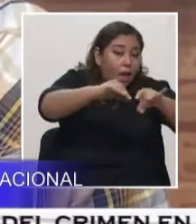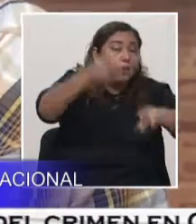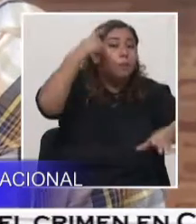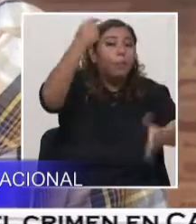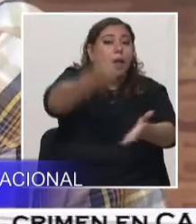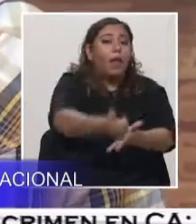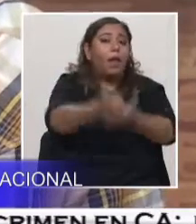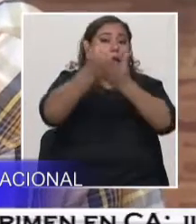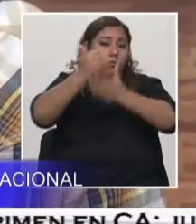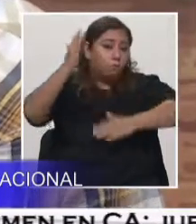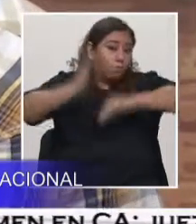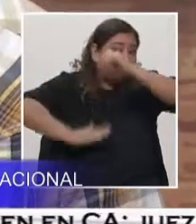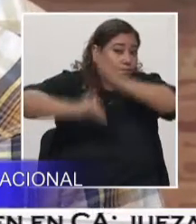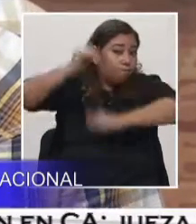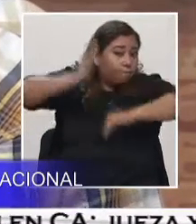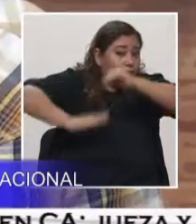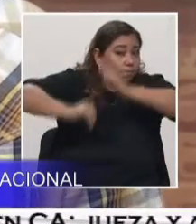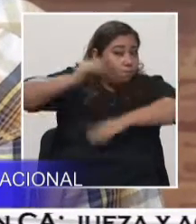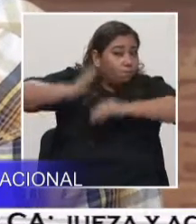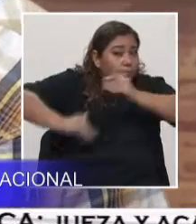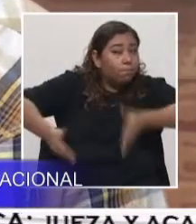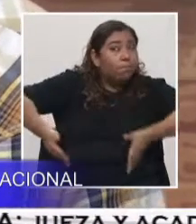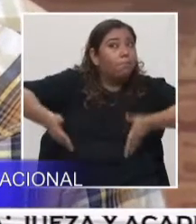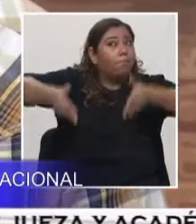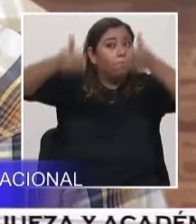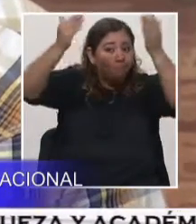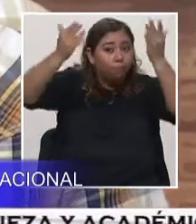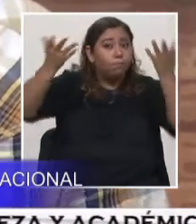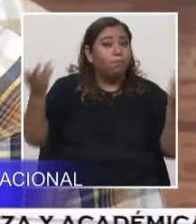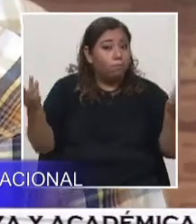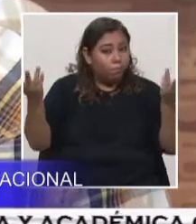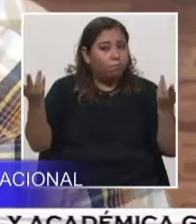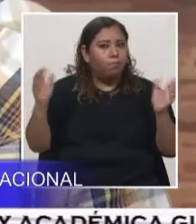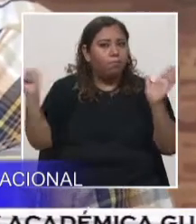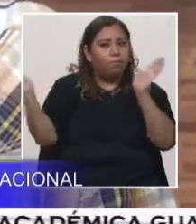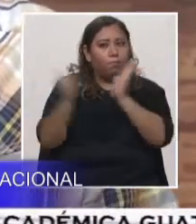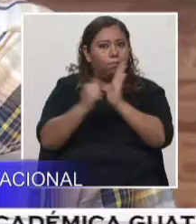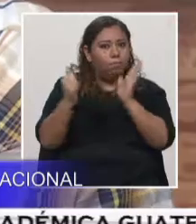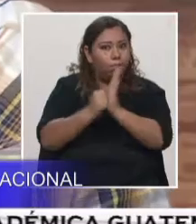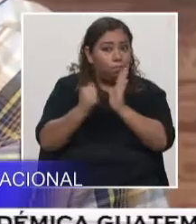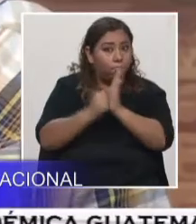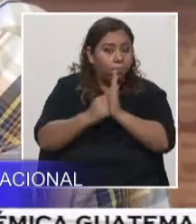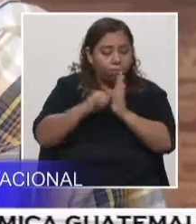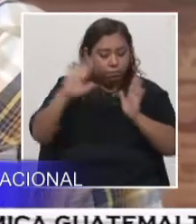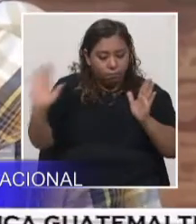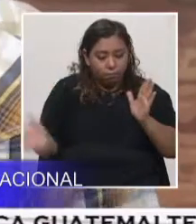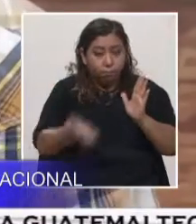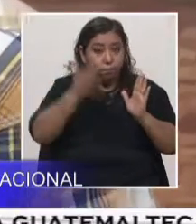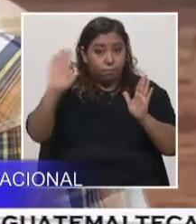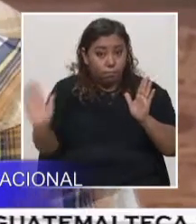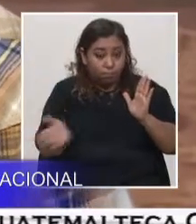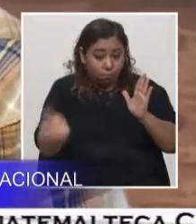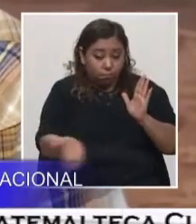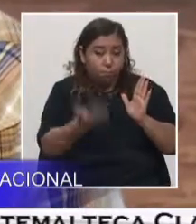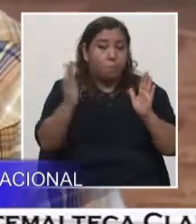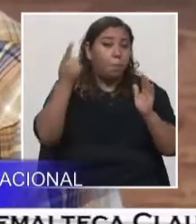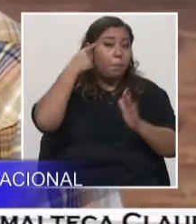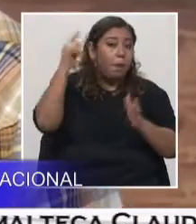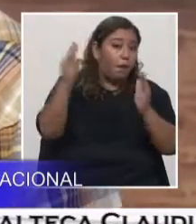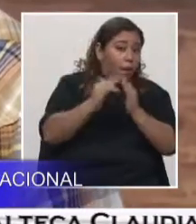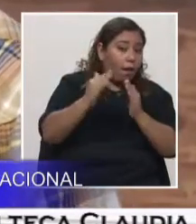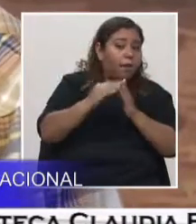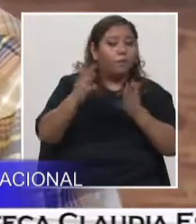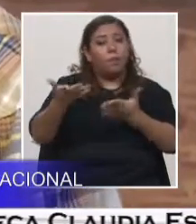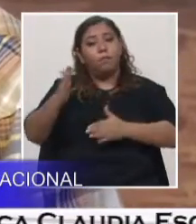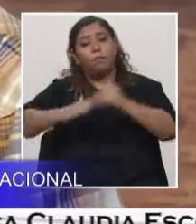construcción del cemento, que sirven para que uno construya, para que uno haga sus casas. Entonces, todos, todos los